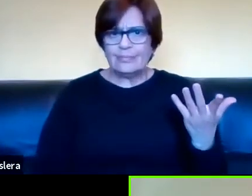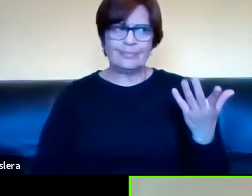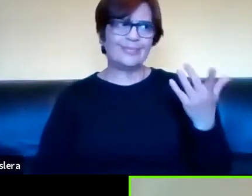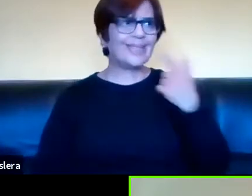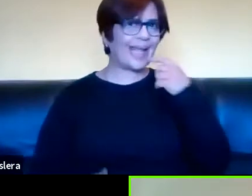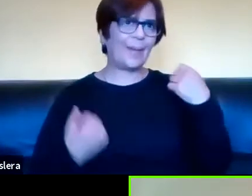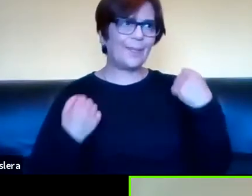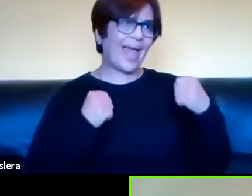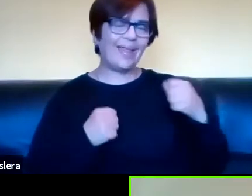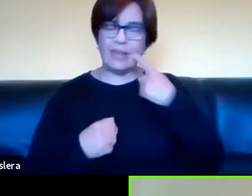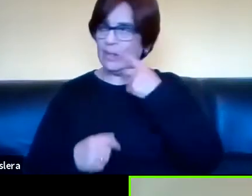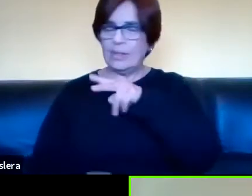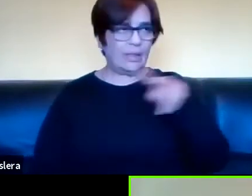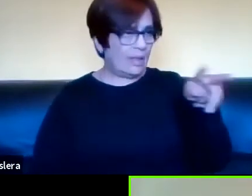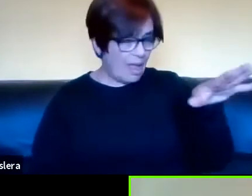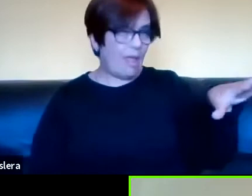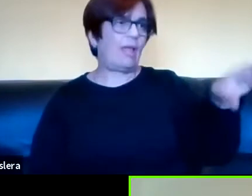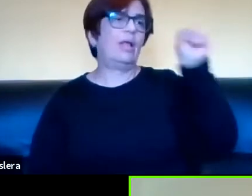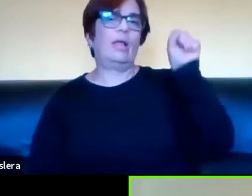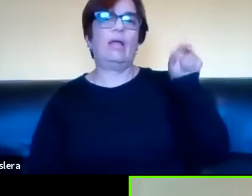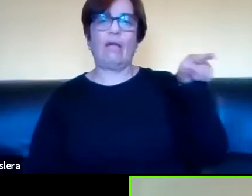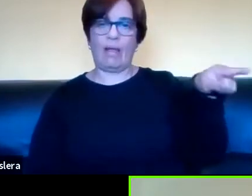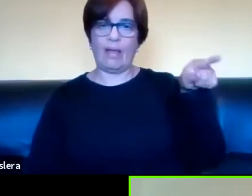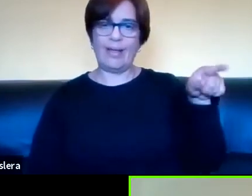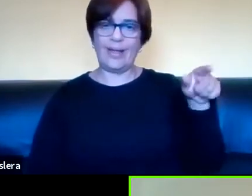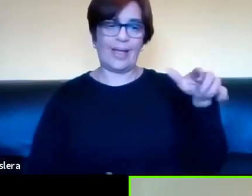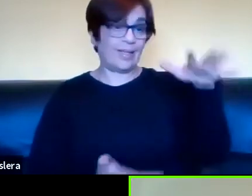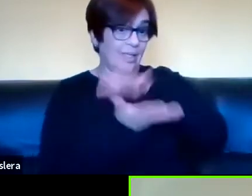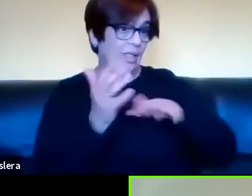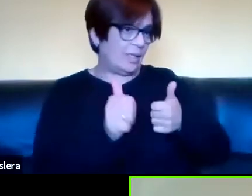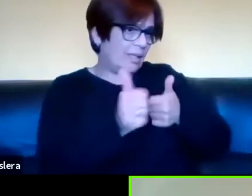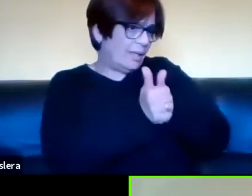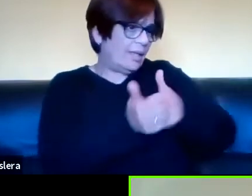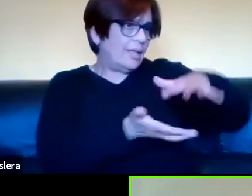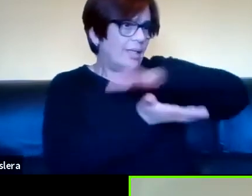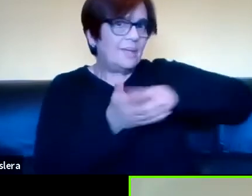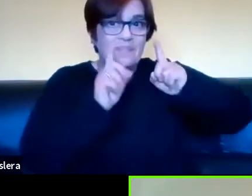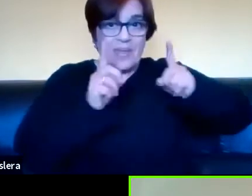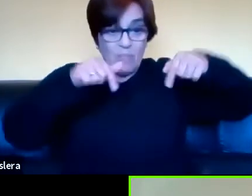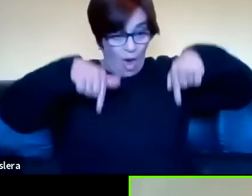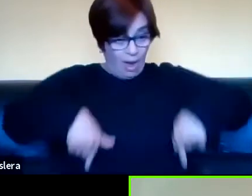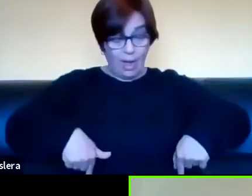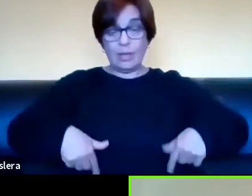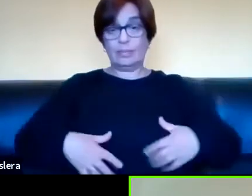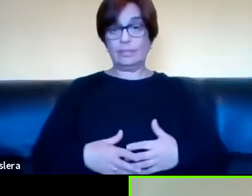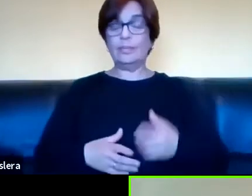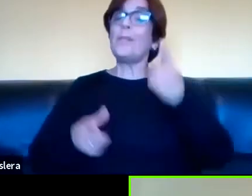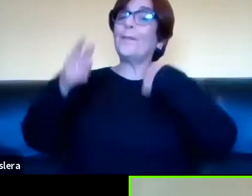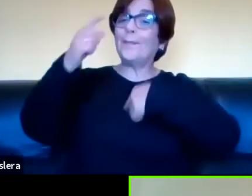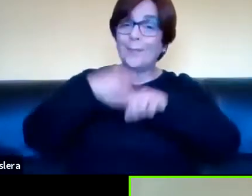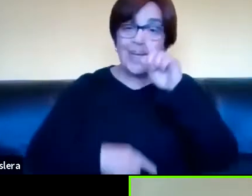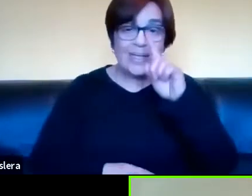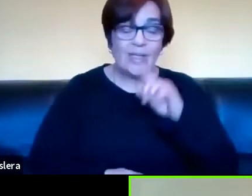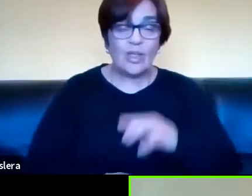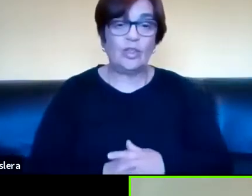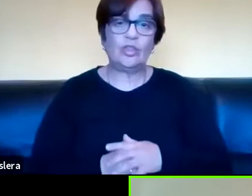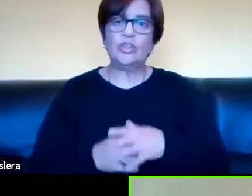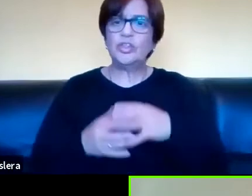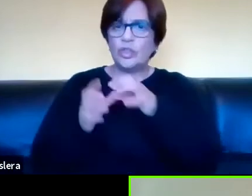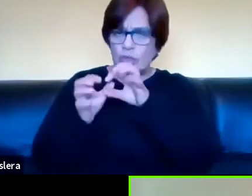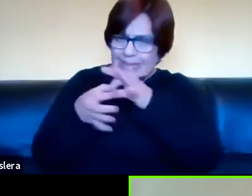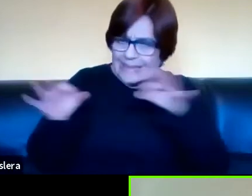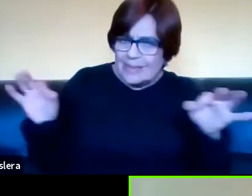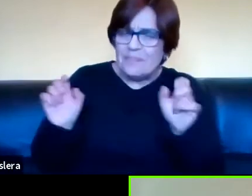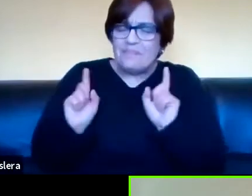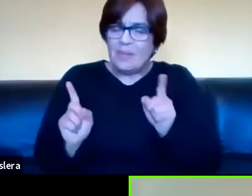en el modo pragmático solo se puede entender si comparto el aquí y la hora en cambio si yo quiero escribir eso